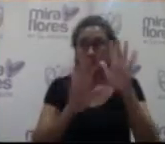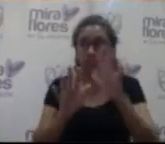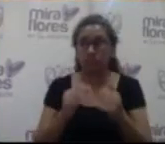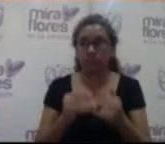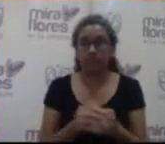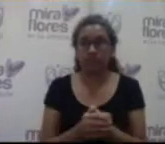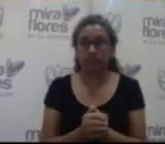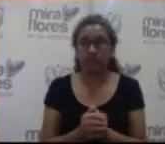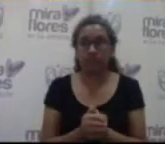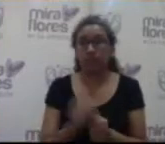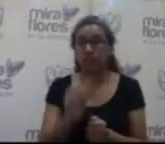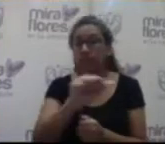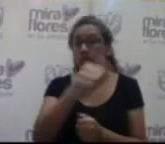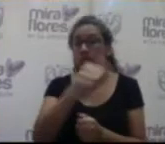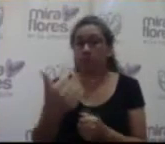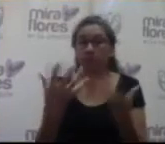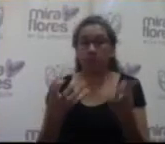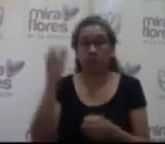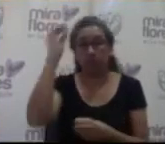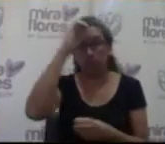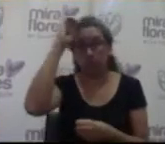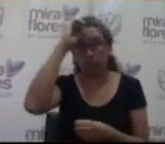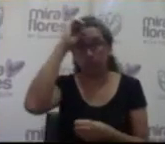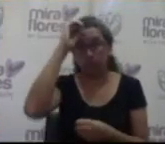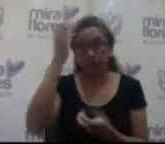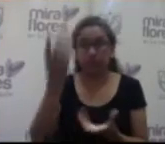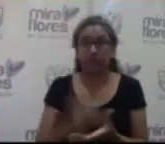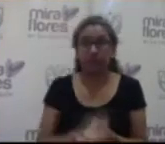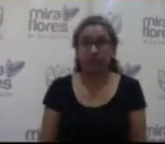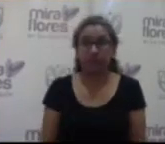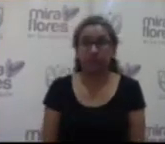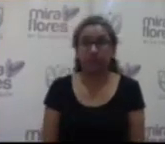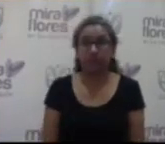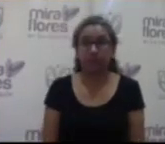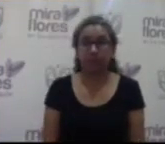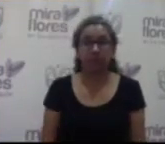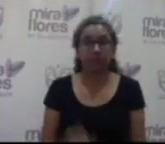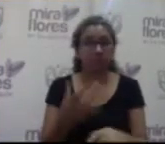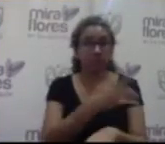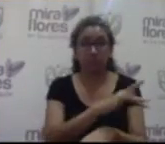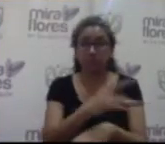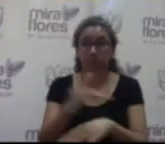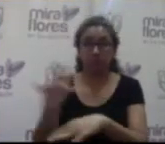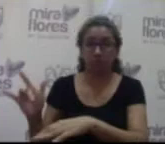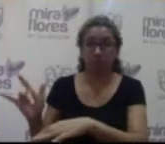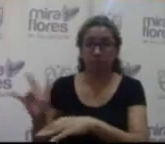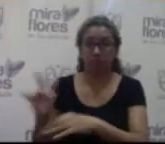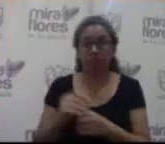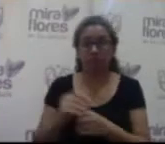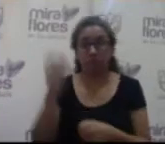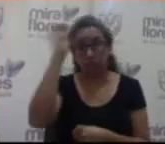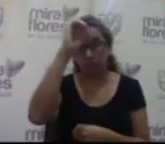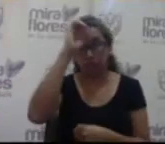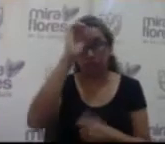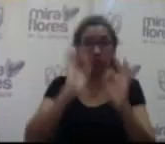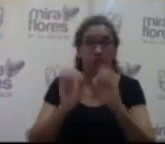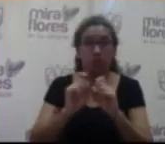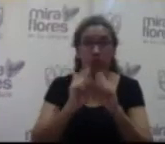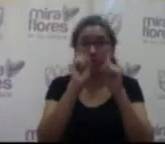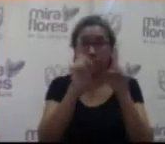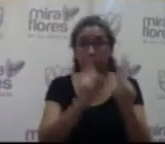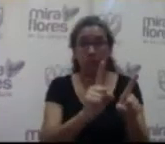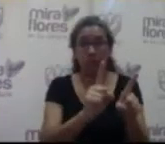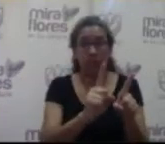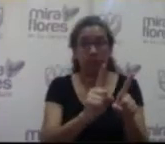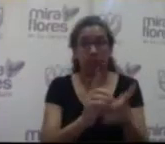la palabra si hubiese alguna otra intervención en mesa si no tenemos intervenciones o preguntas al señor